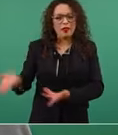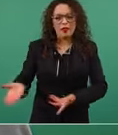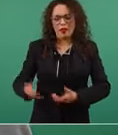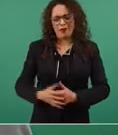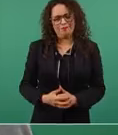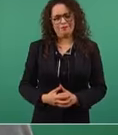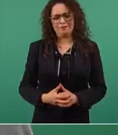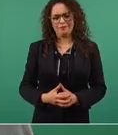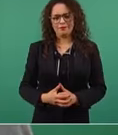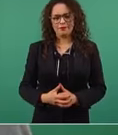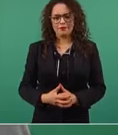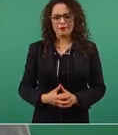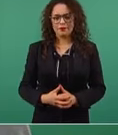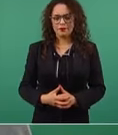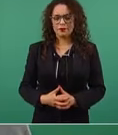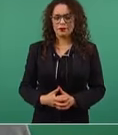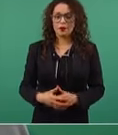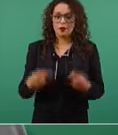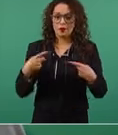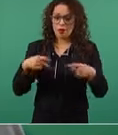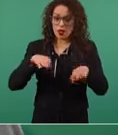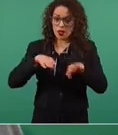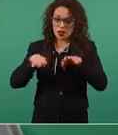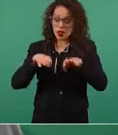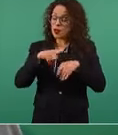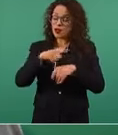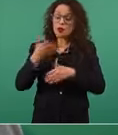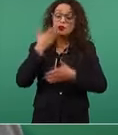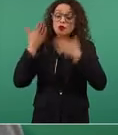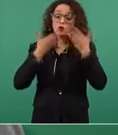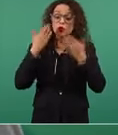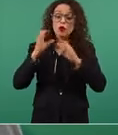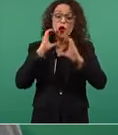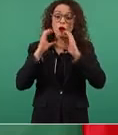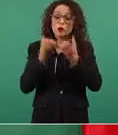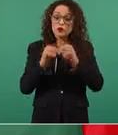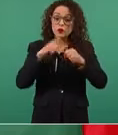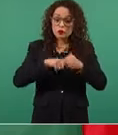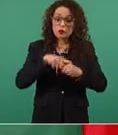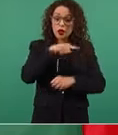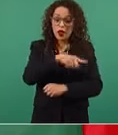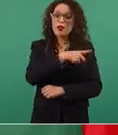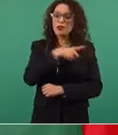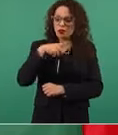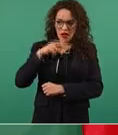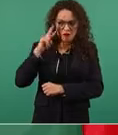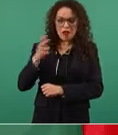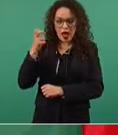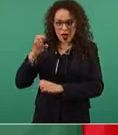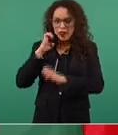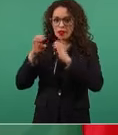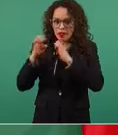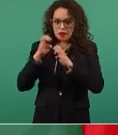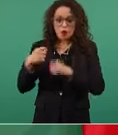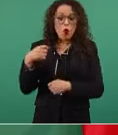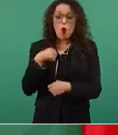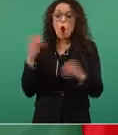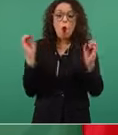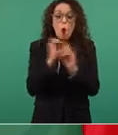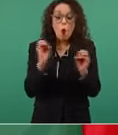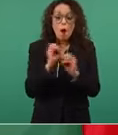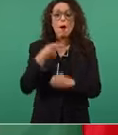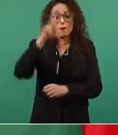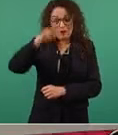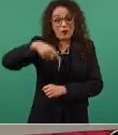Para los que estudian comunicación social, que la vean. Yo no lo he hecho, pero me la